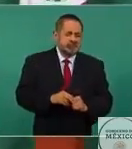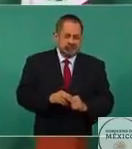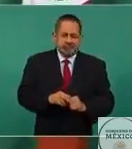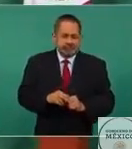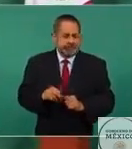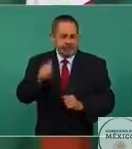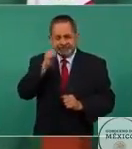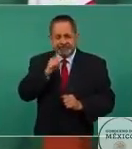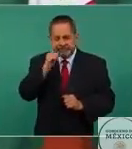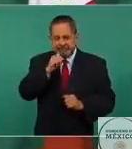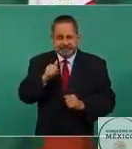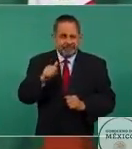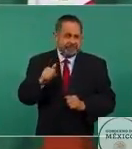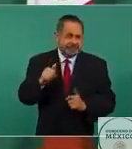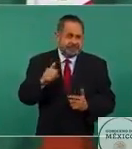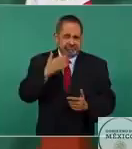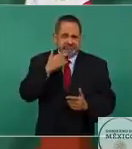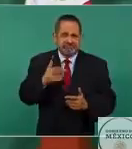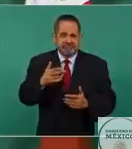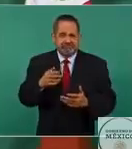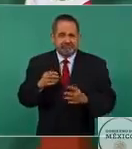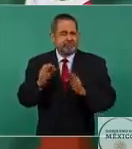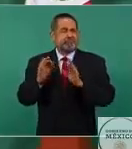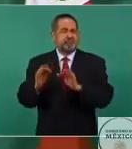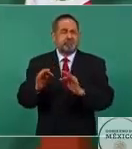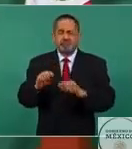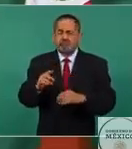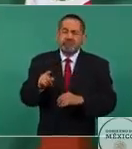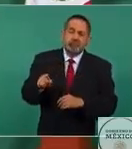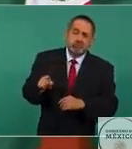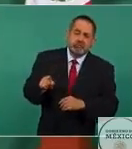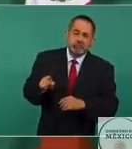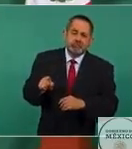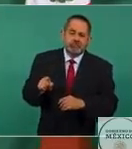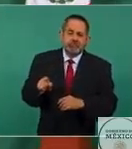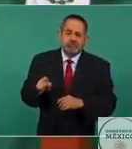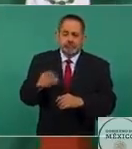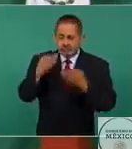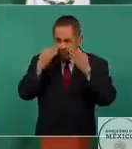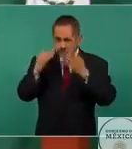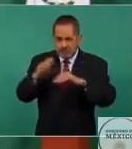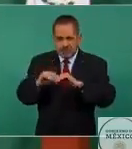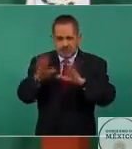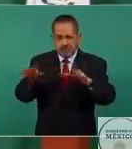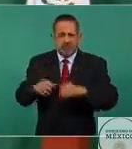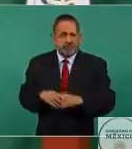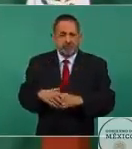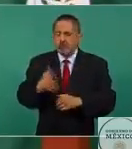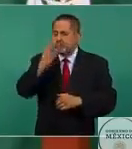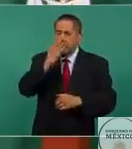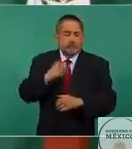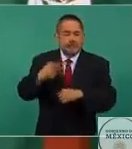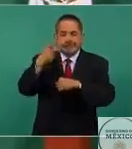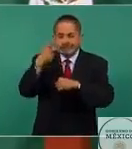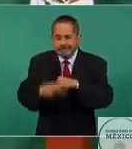imponerse. Se ha quedado de manifiesto que no hay riesgos